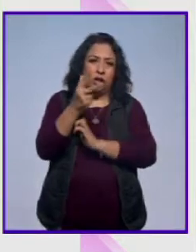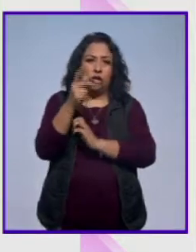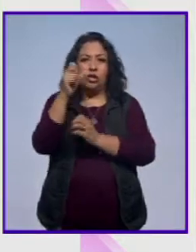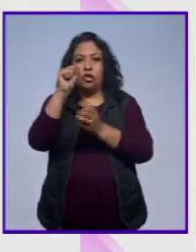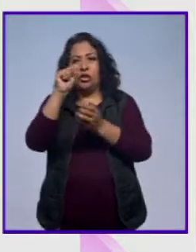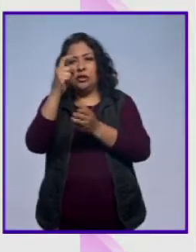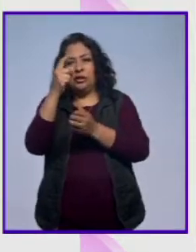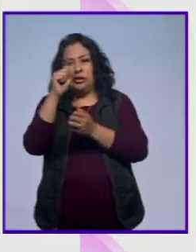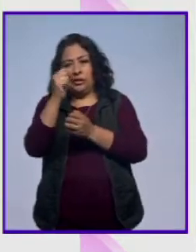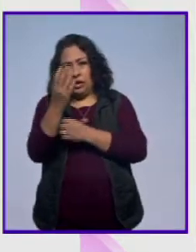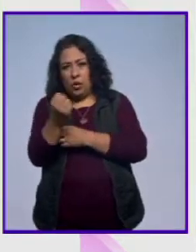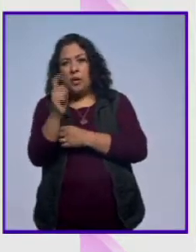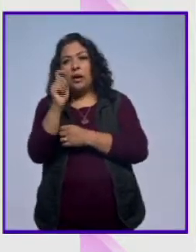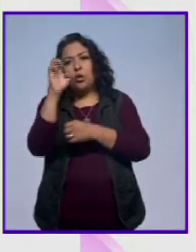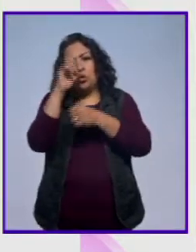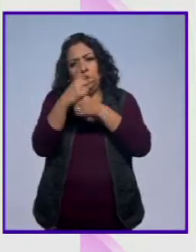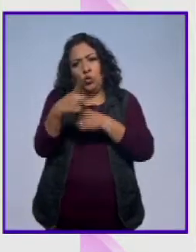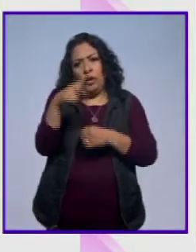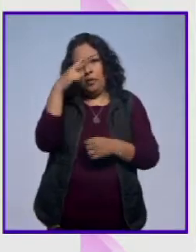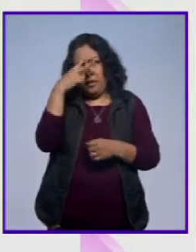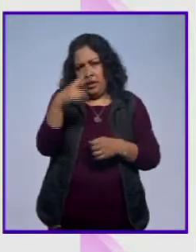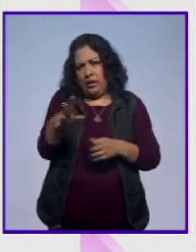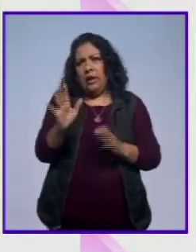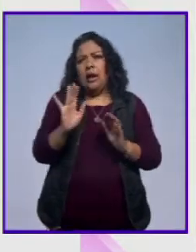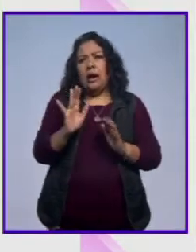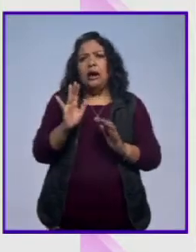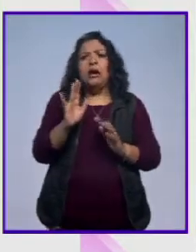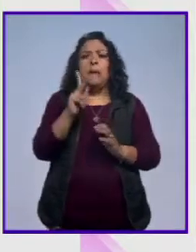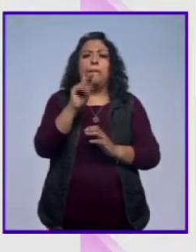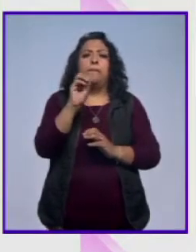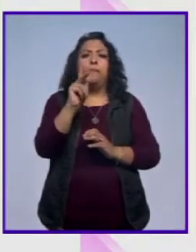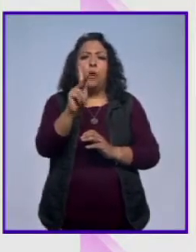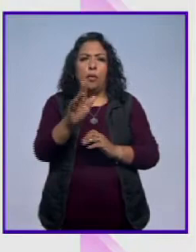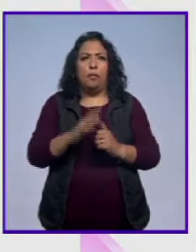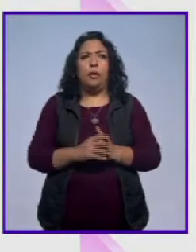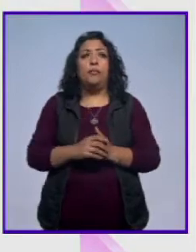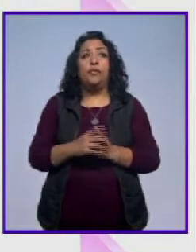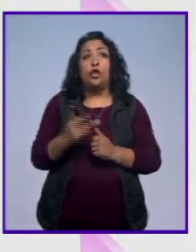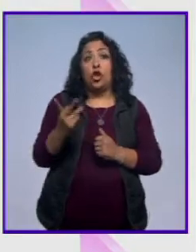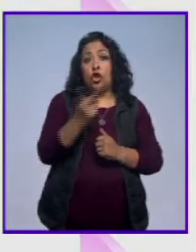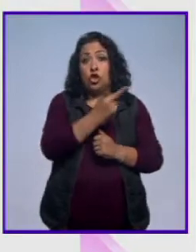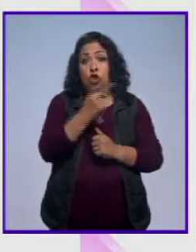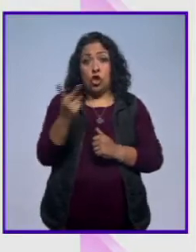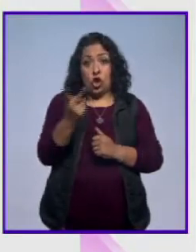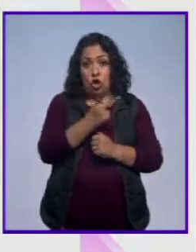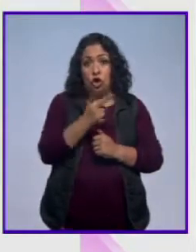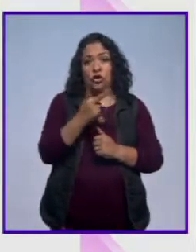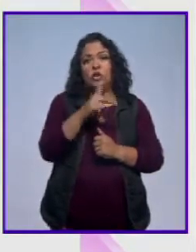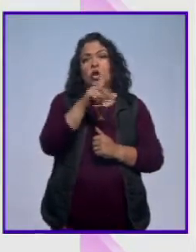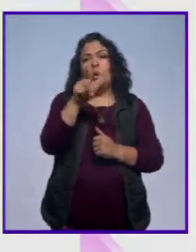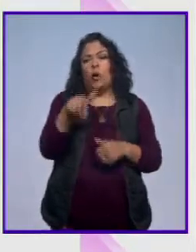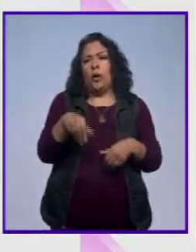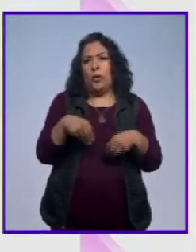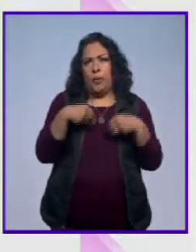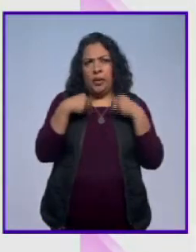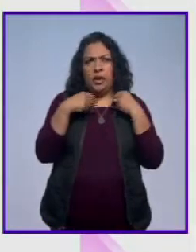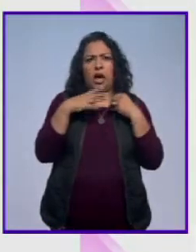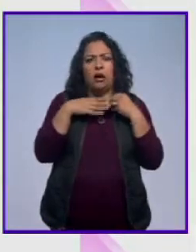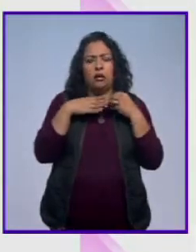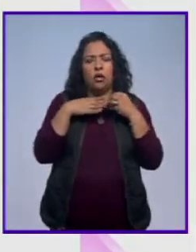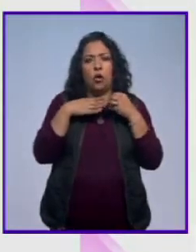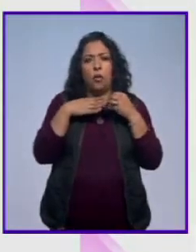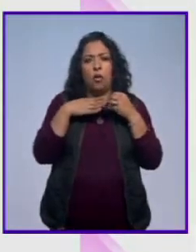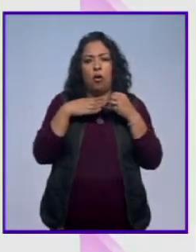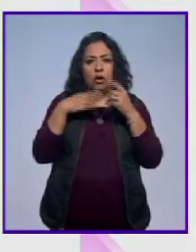69, es la cultura mexicana y la cultura pop. Ambos personajes luego en la vida toman dos rutas